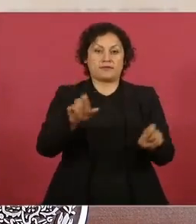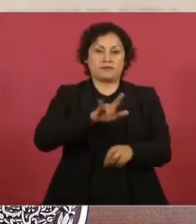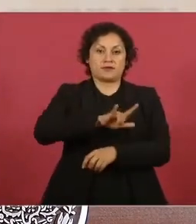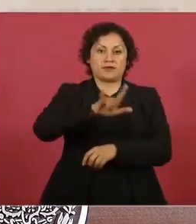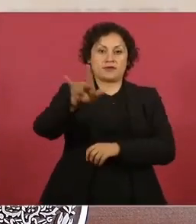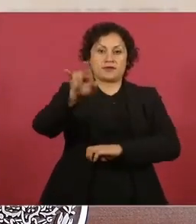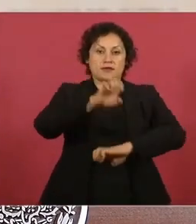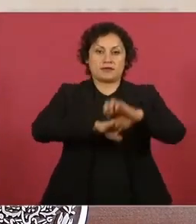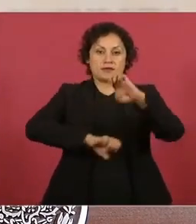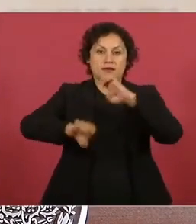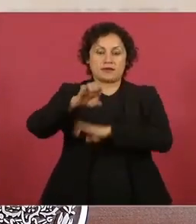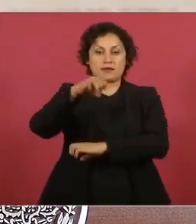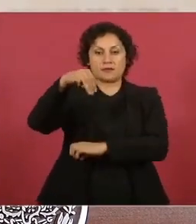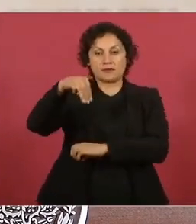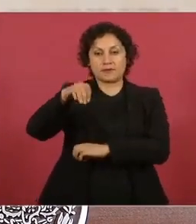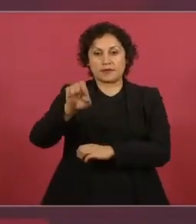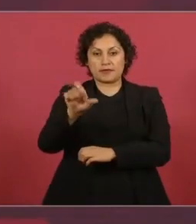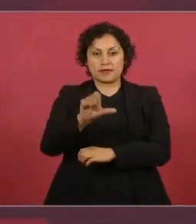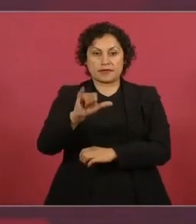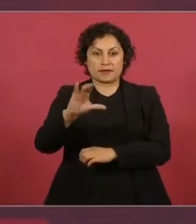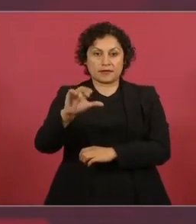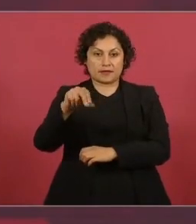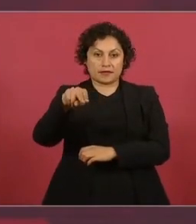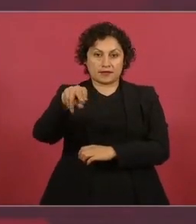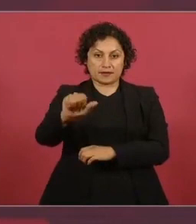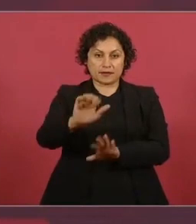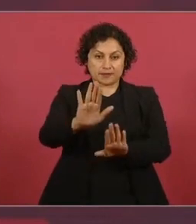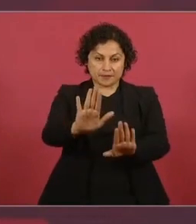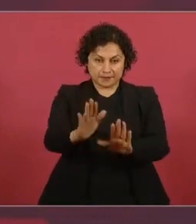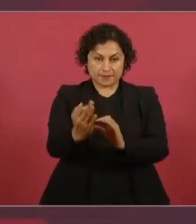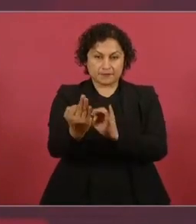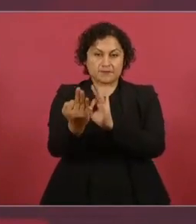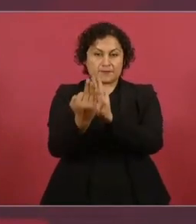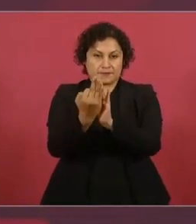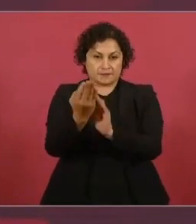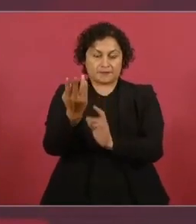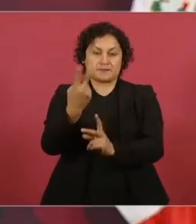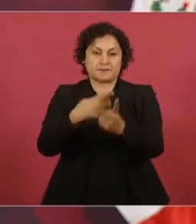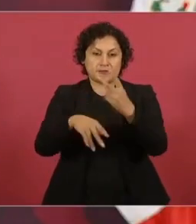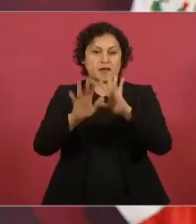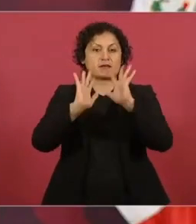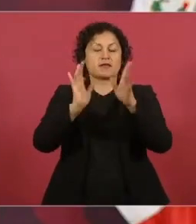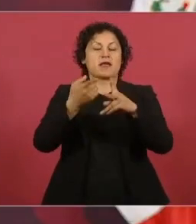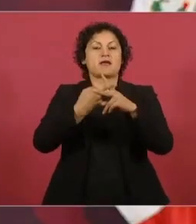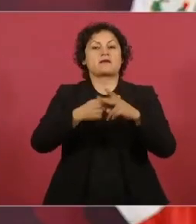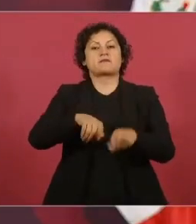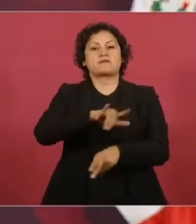pronto muy pronto este yo espero que